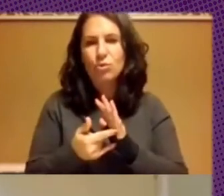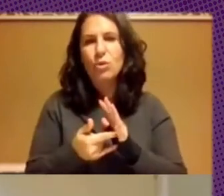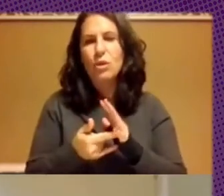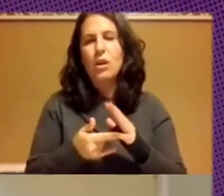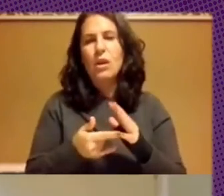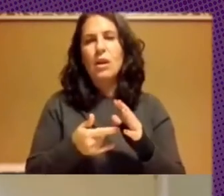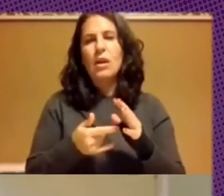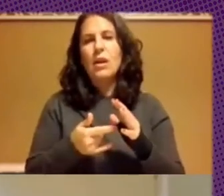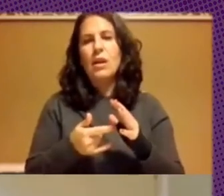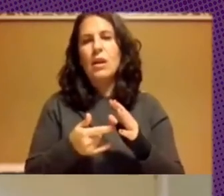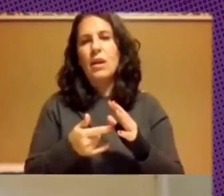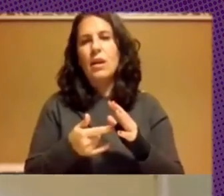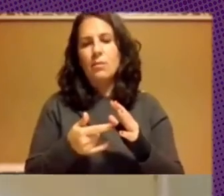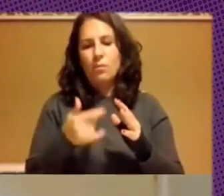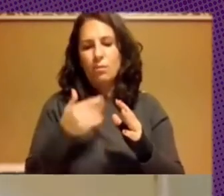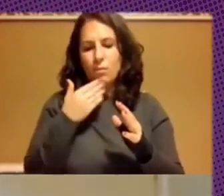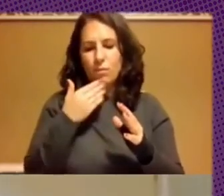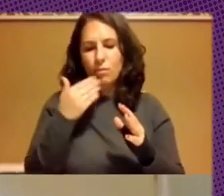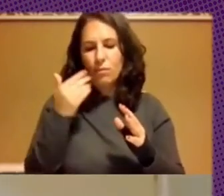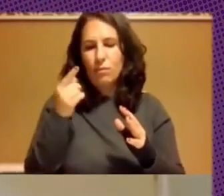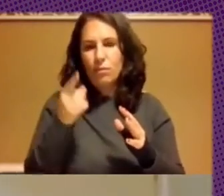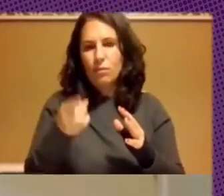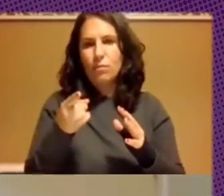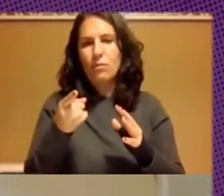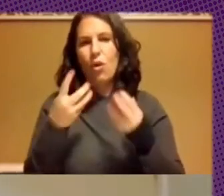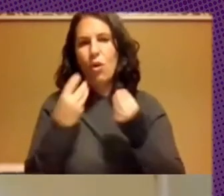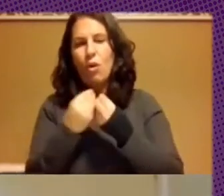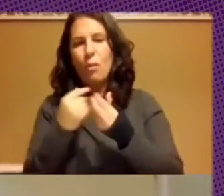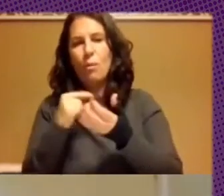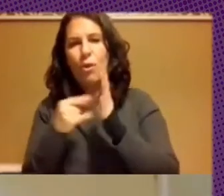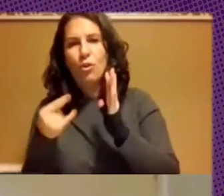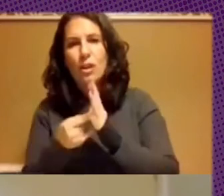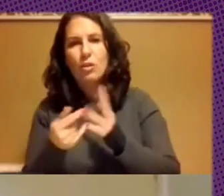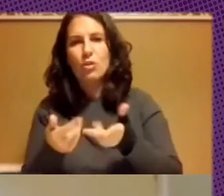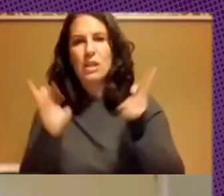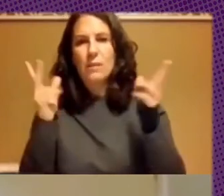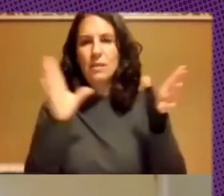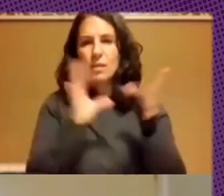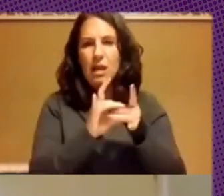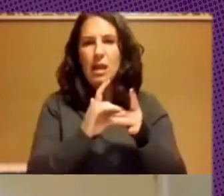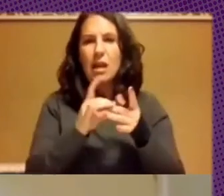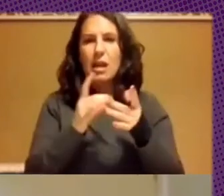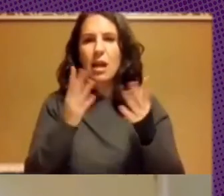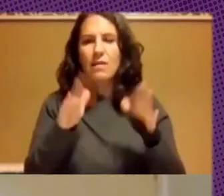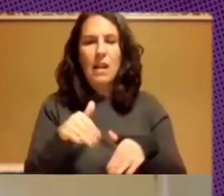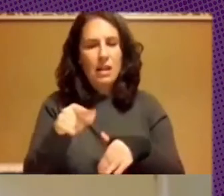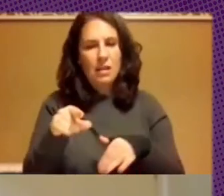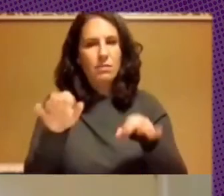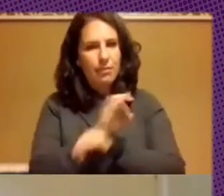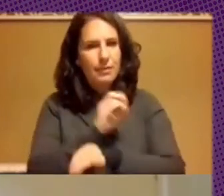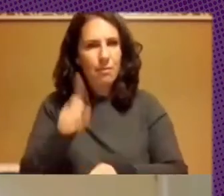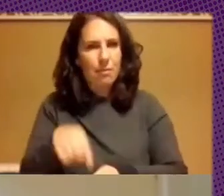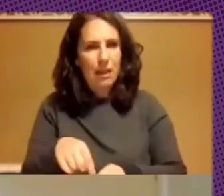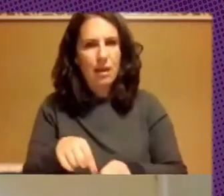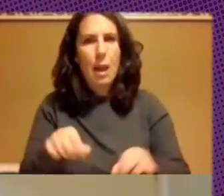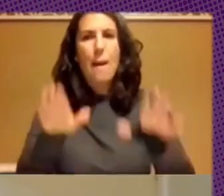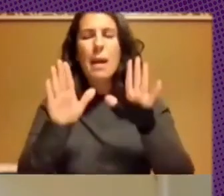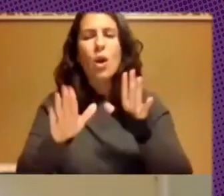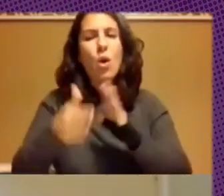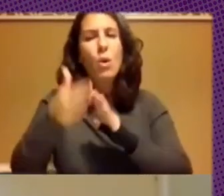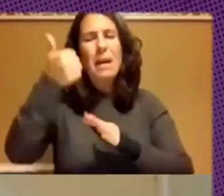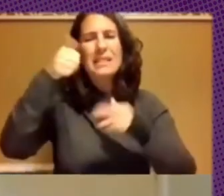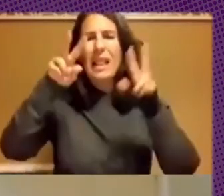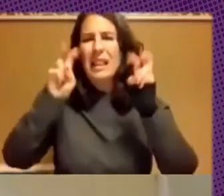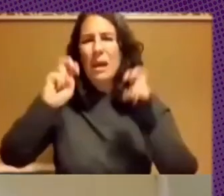revés de mantener junto con los proyectos libres entonces este es otro de mi problema pero la cuestión central para